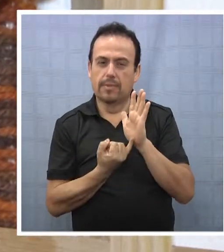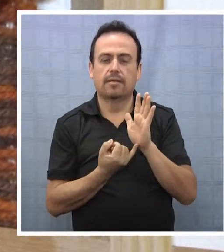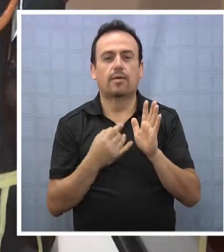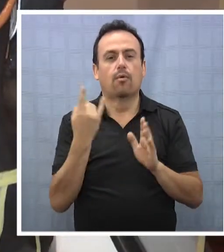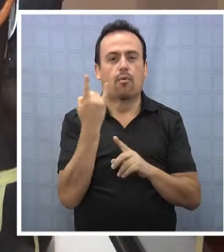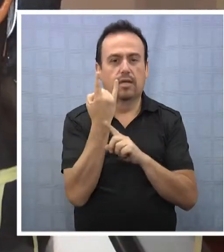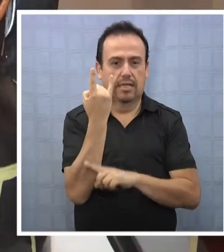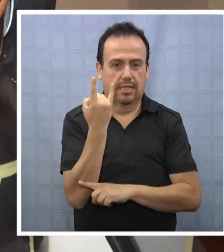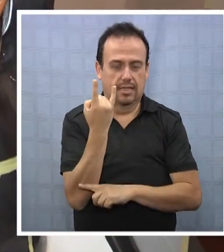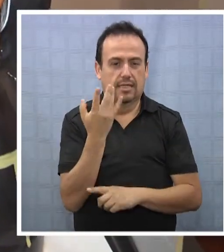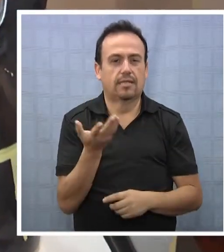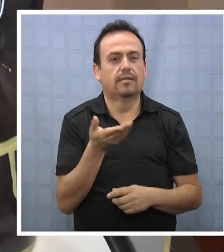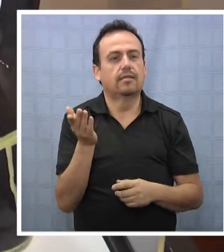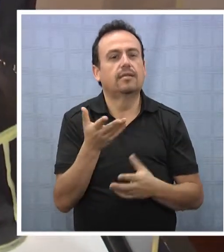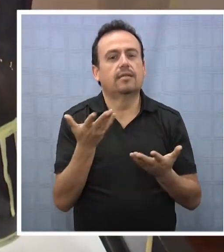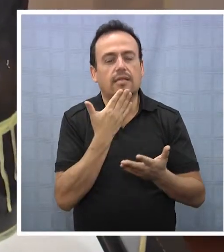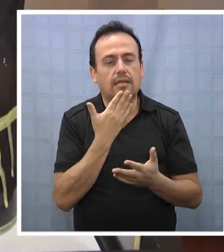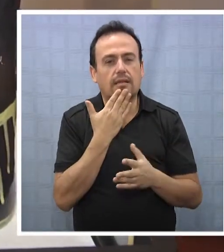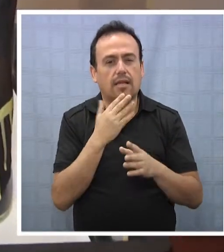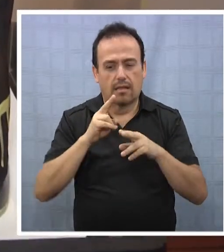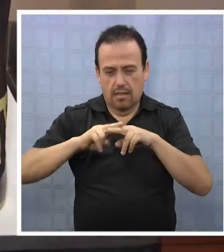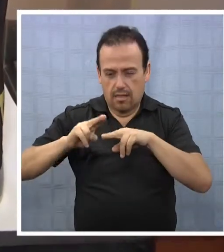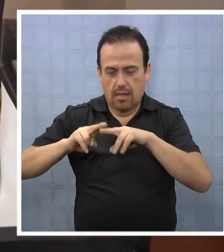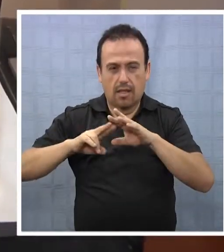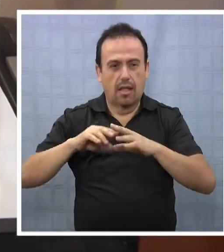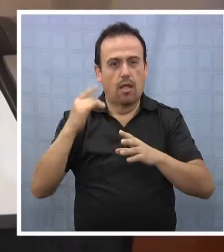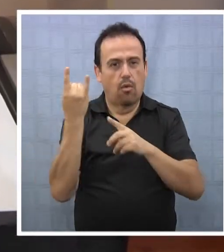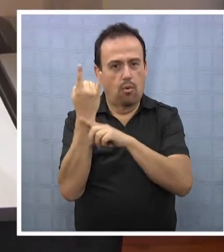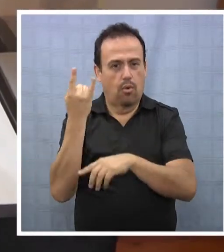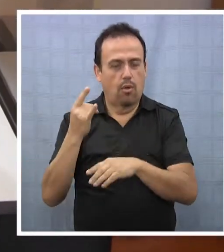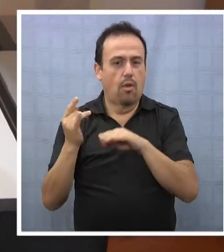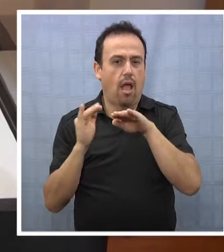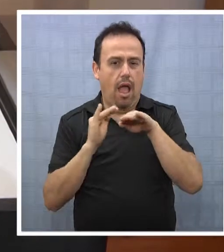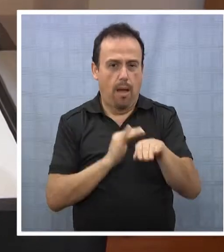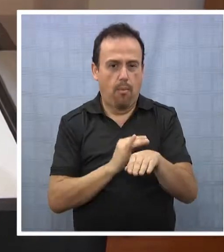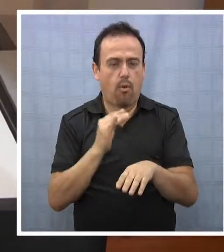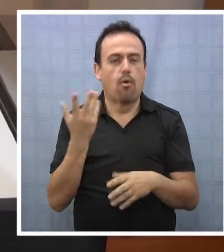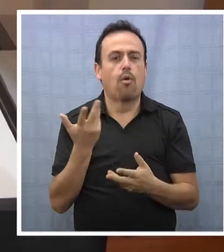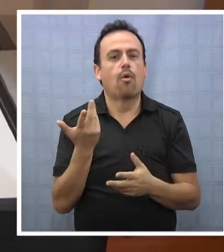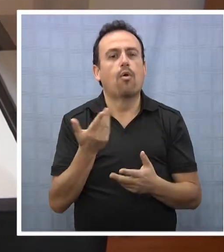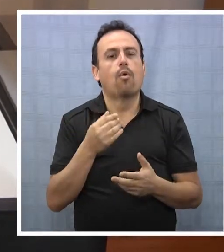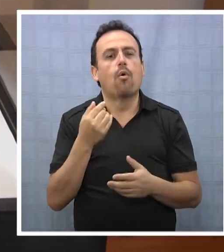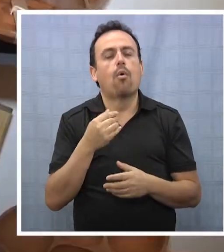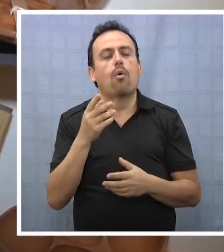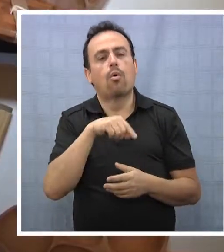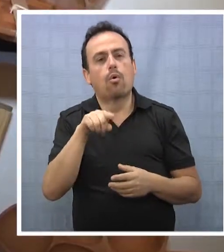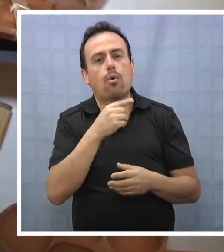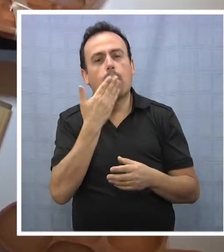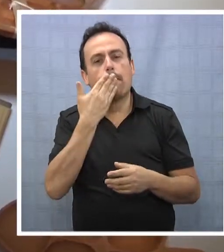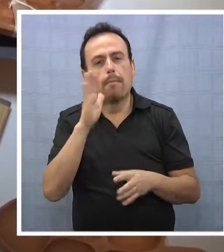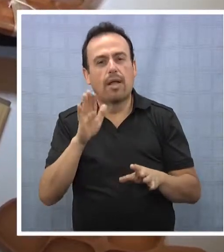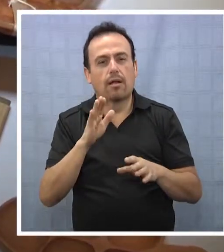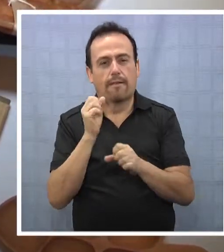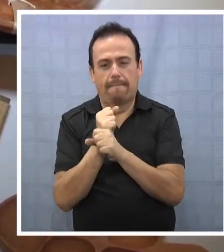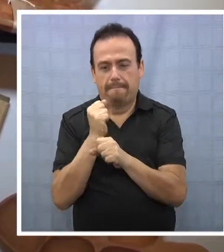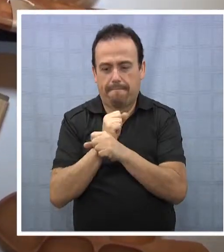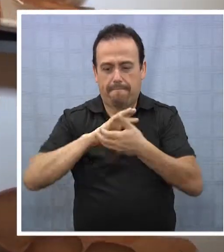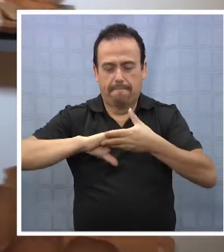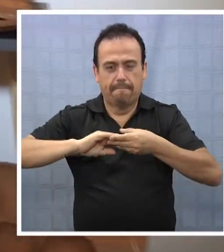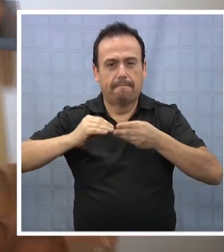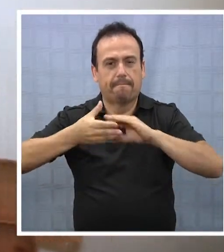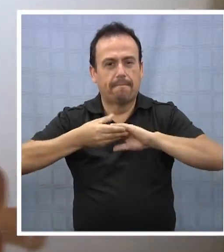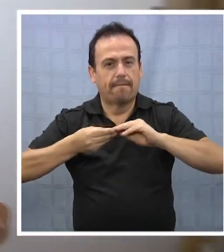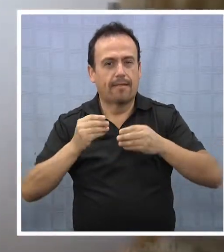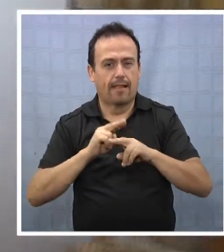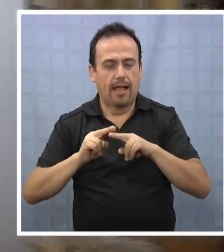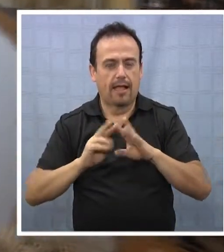Y finalmente piezas en las que el apoyo de la Facultad de Arte y Humanidades estuvo en el mejoramiento del oficio del artesano.